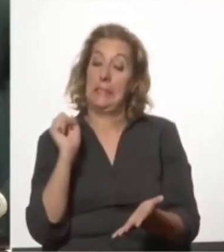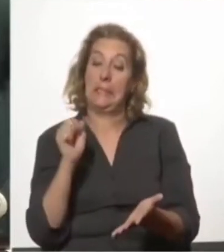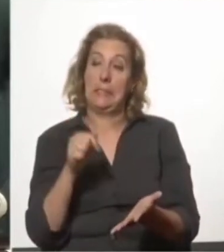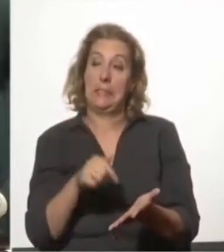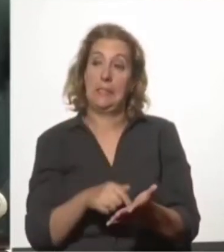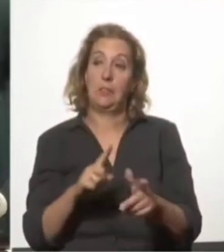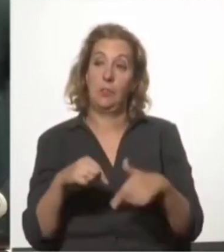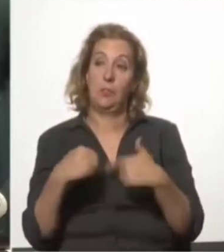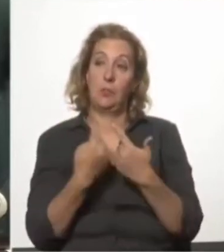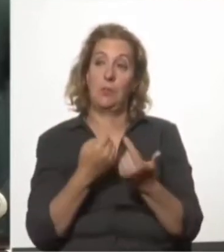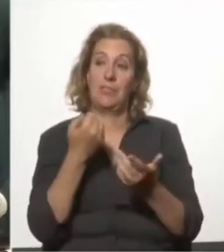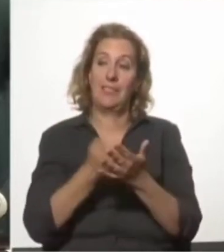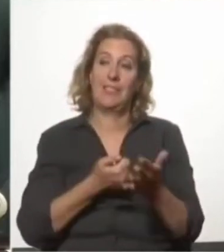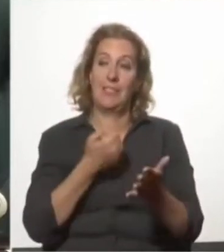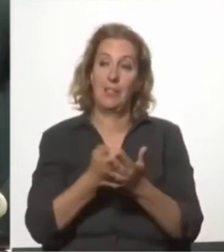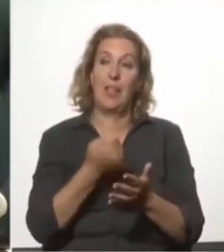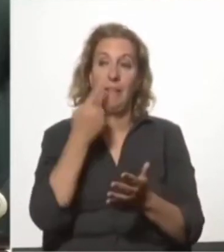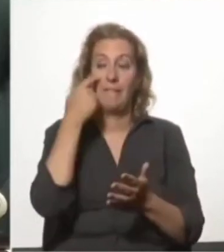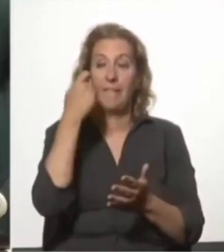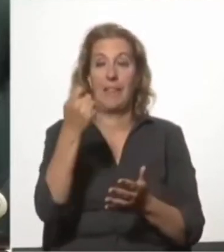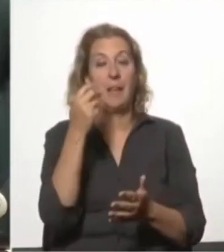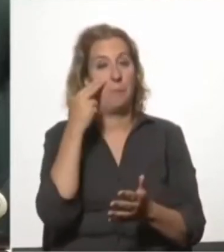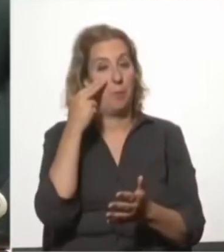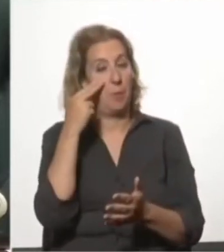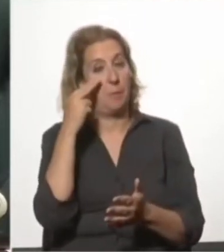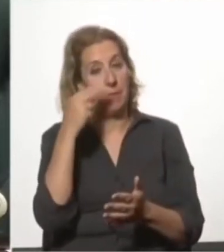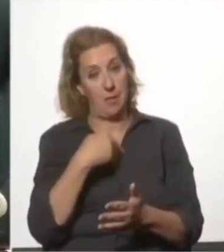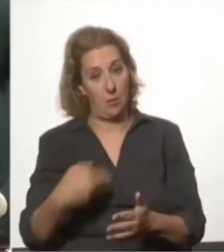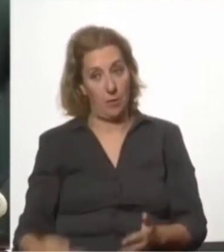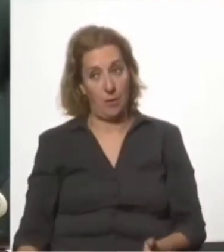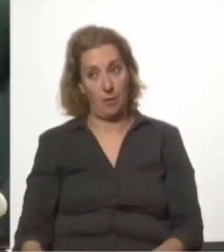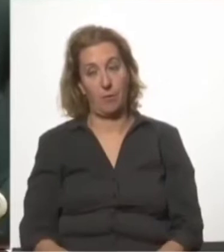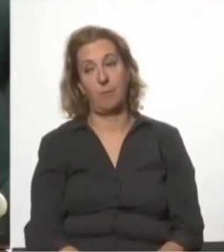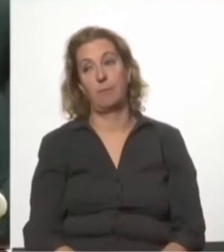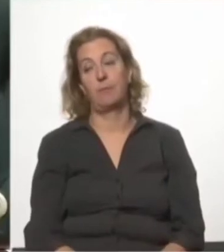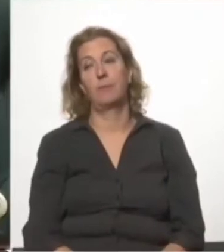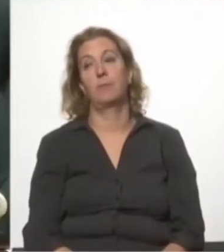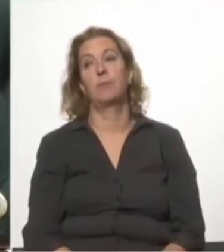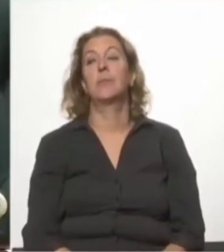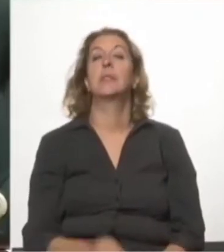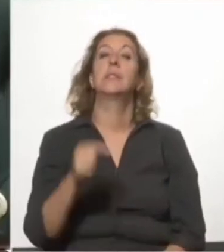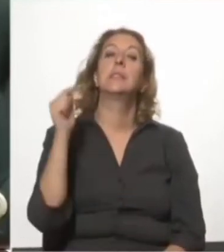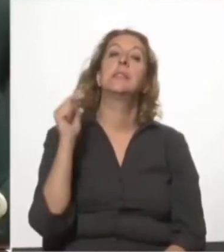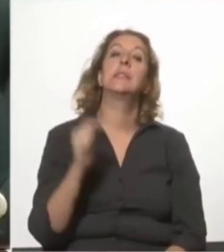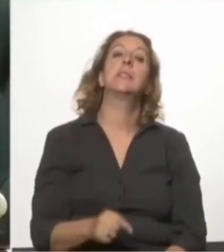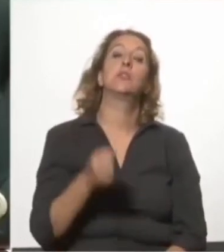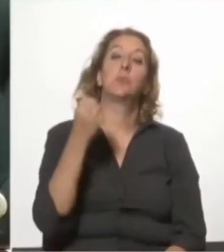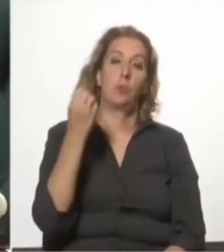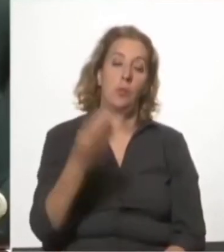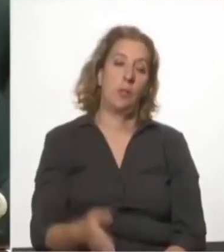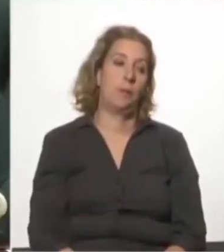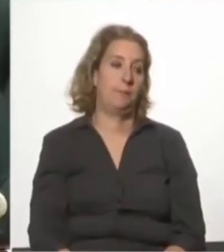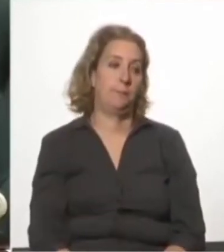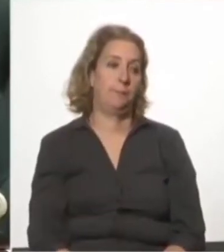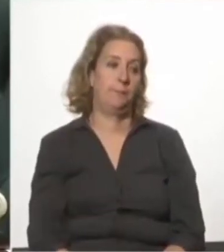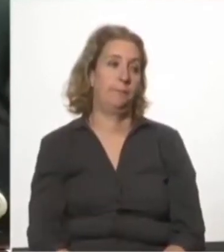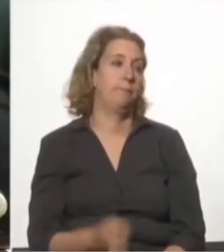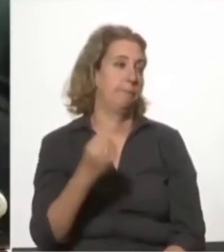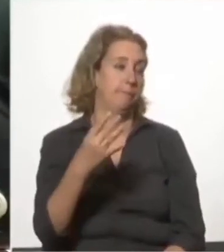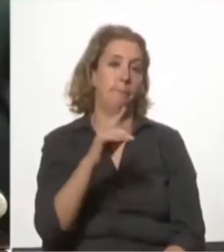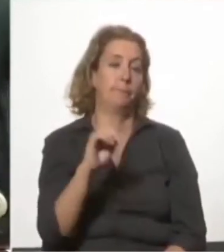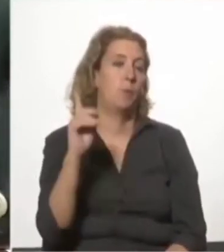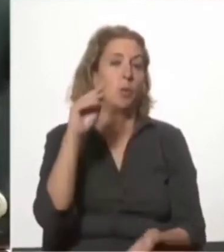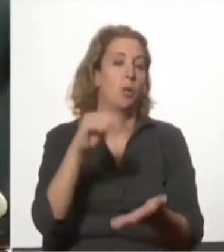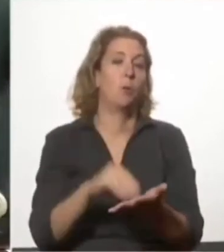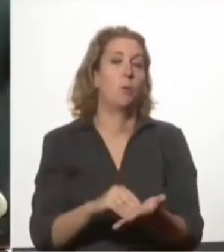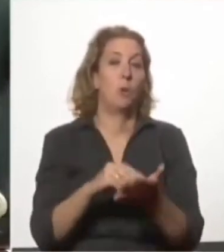estamos tratando de evitarle problemas al gobierno. Y esto pasa por no poner en una norma que